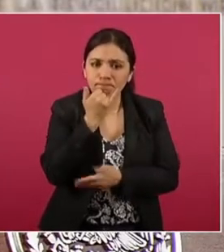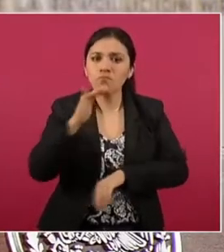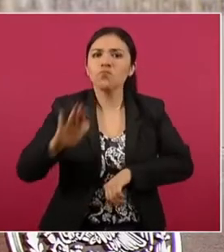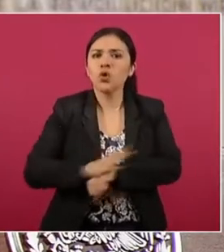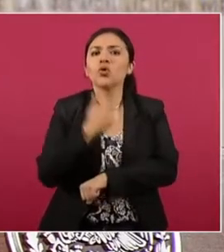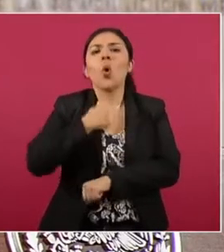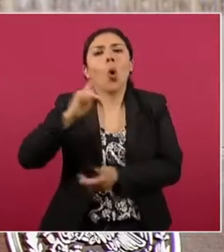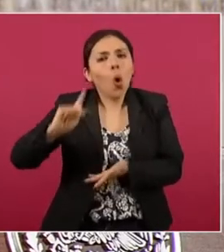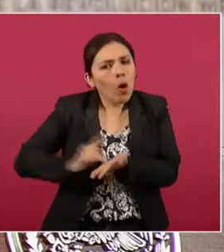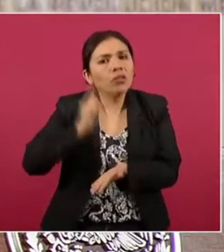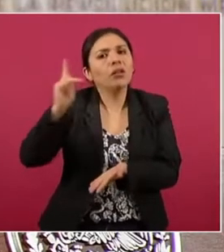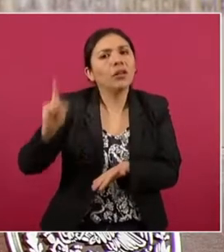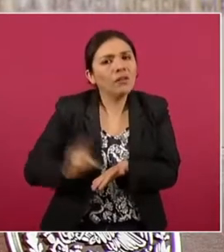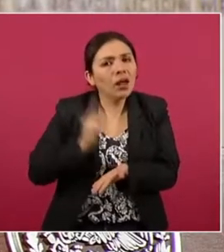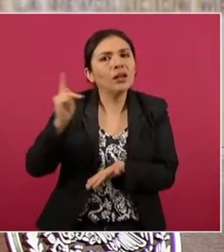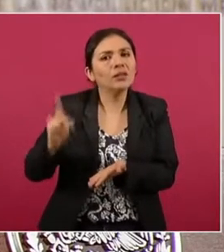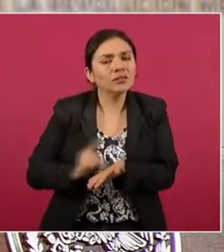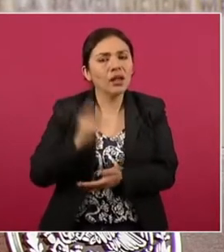repetirme